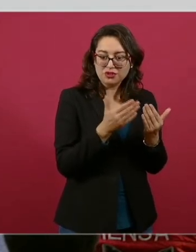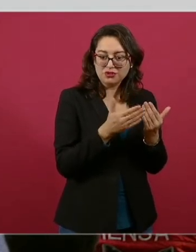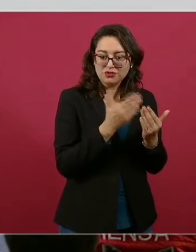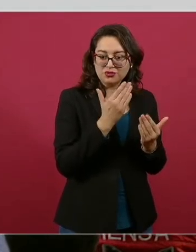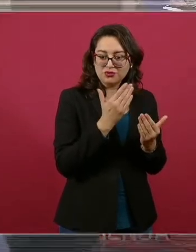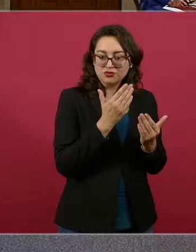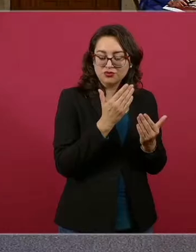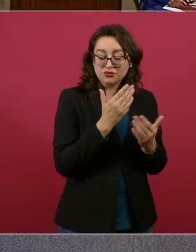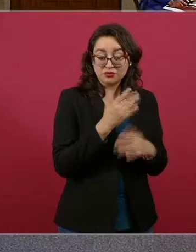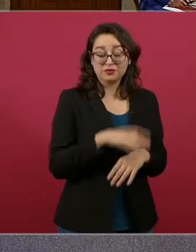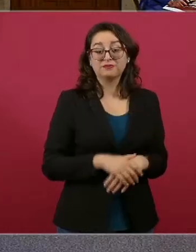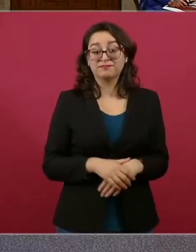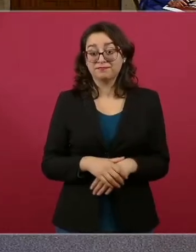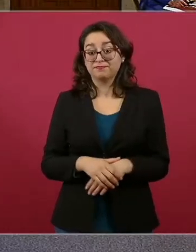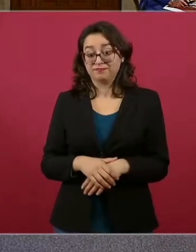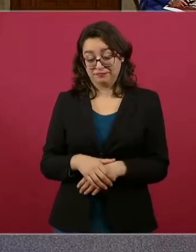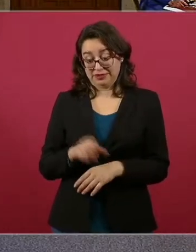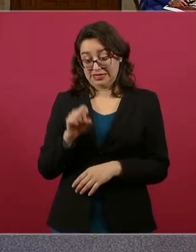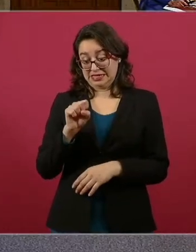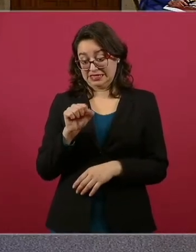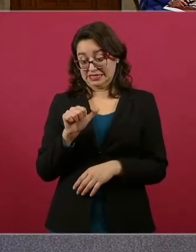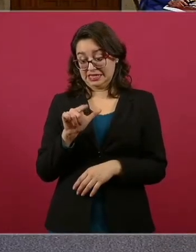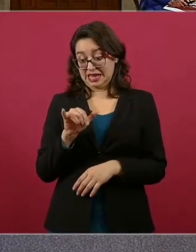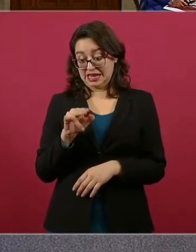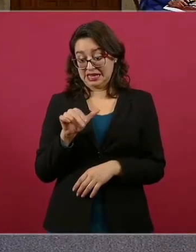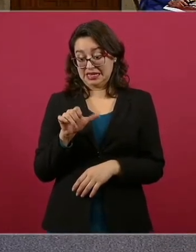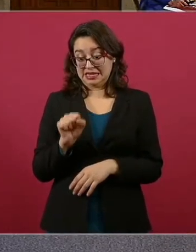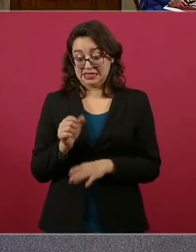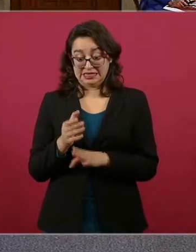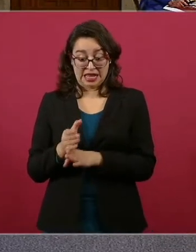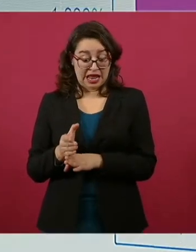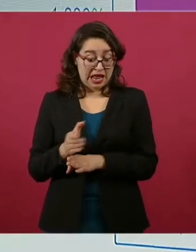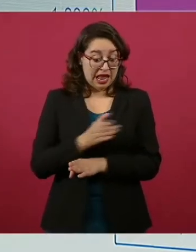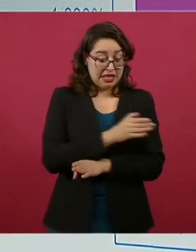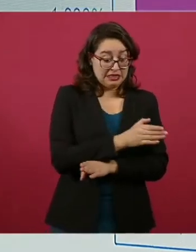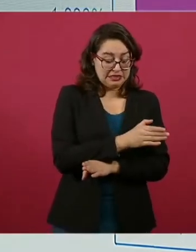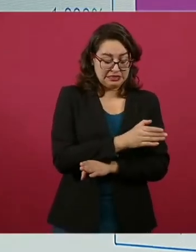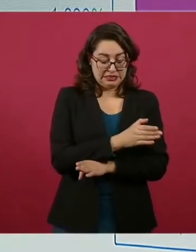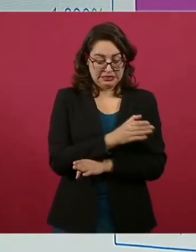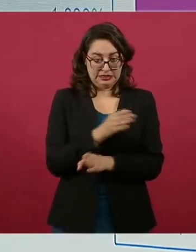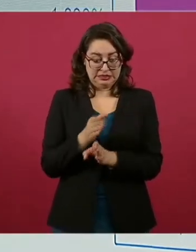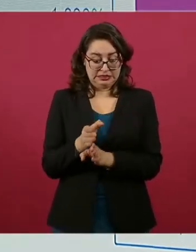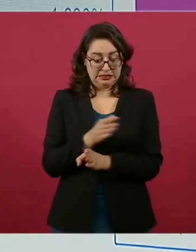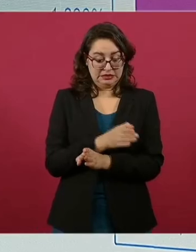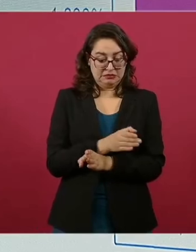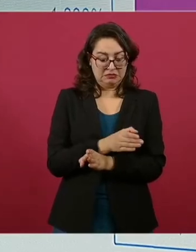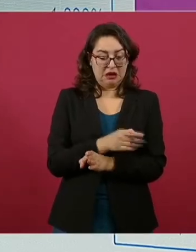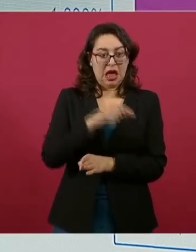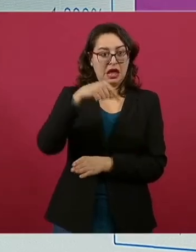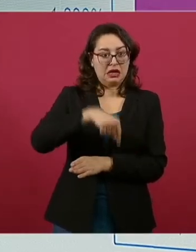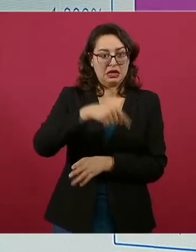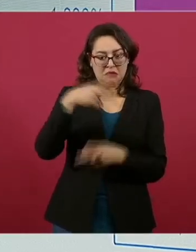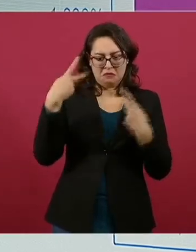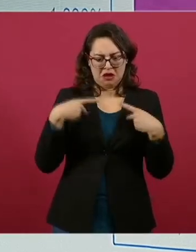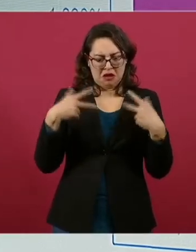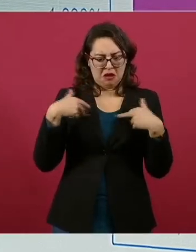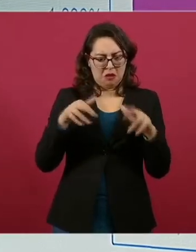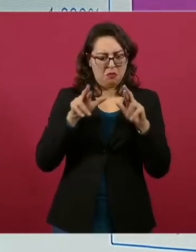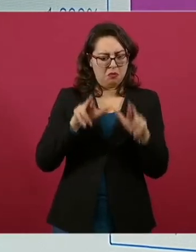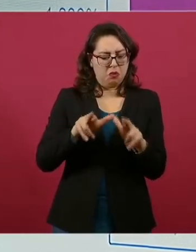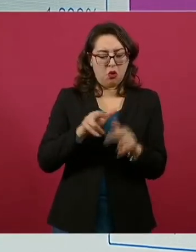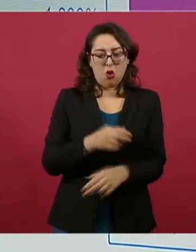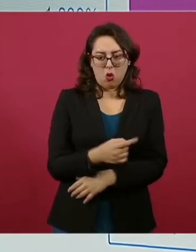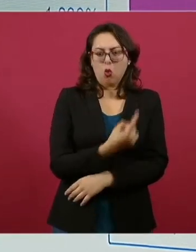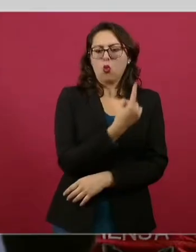a 24 multimillonarios, de los que aparecían en la lista de los hombres más ricos del mundo, de uno, cuando